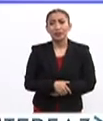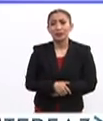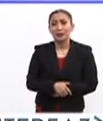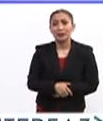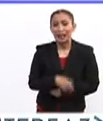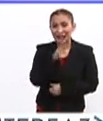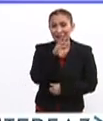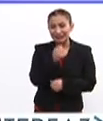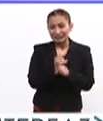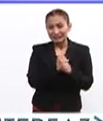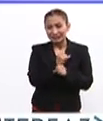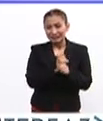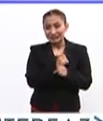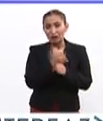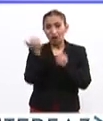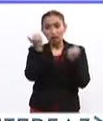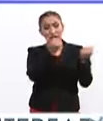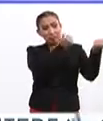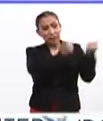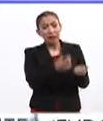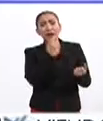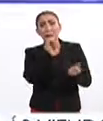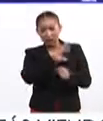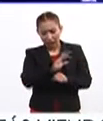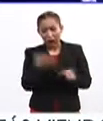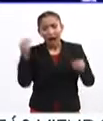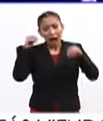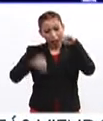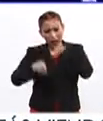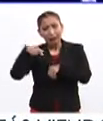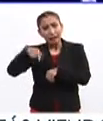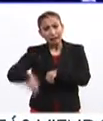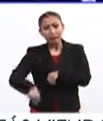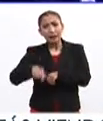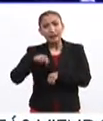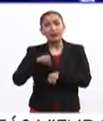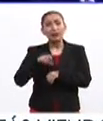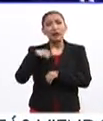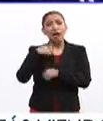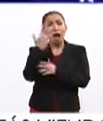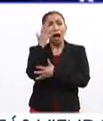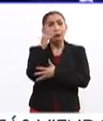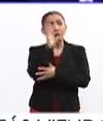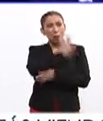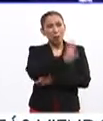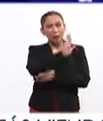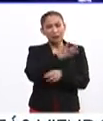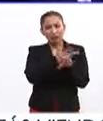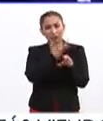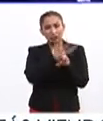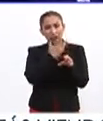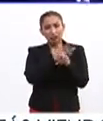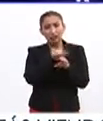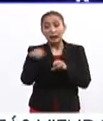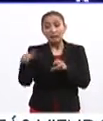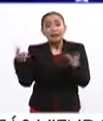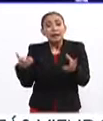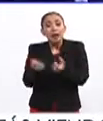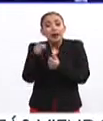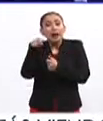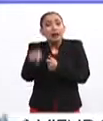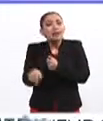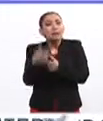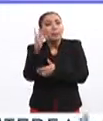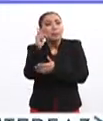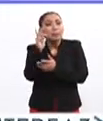que venía en el reportaje, que nos importan. Nosotros también ya producimos, tenemos pseudotsuga en nuestro país y ha sido una forma de rescatar esta especie